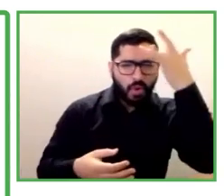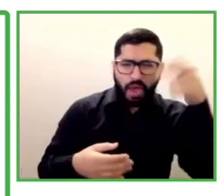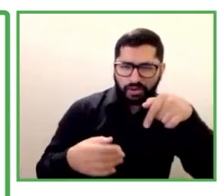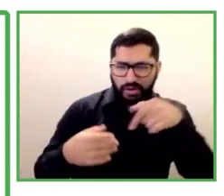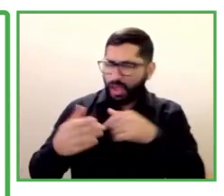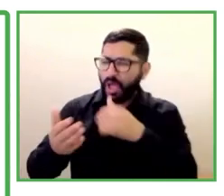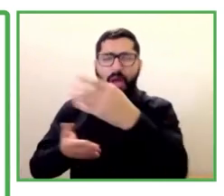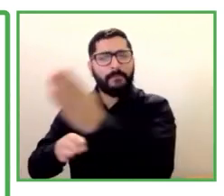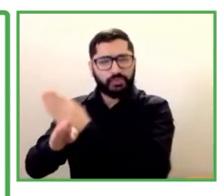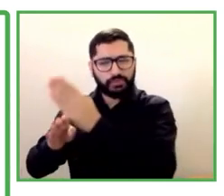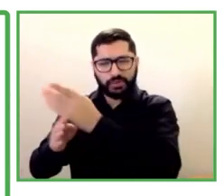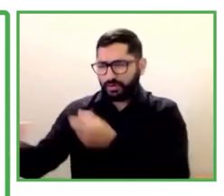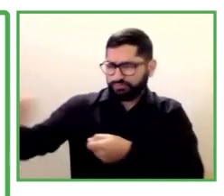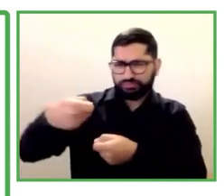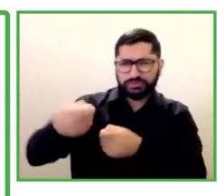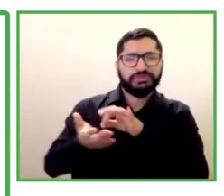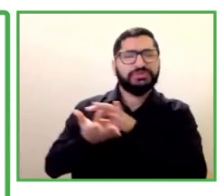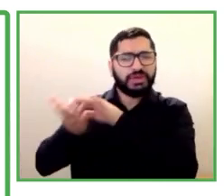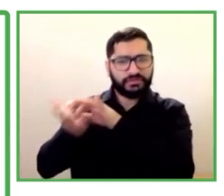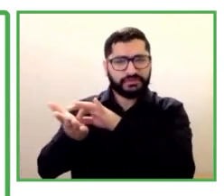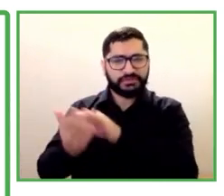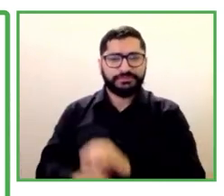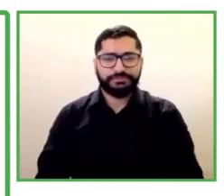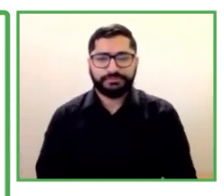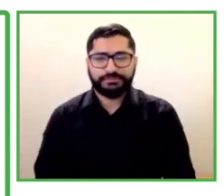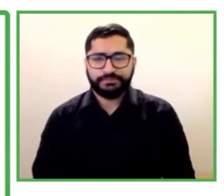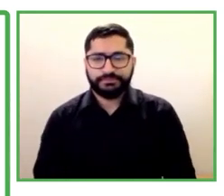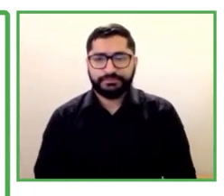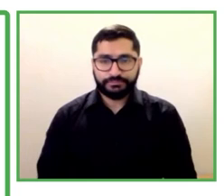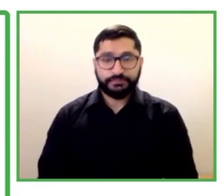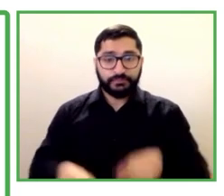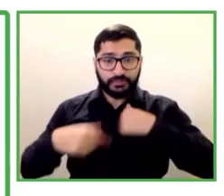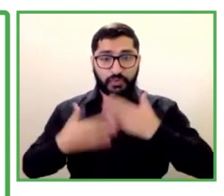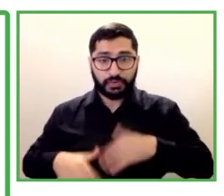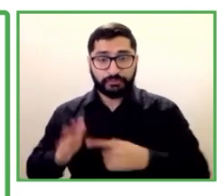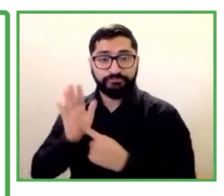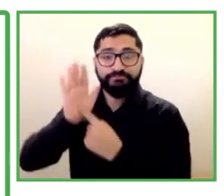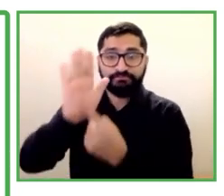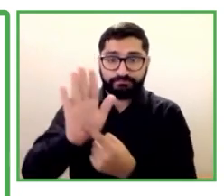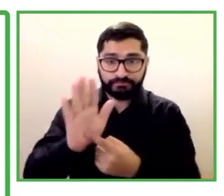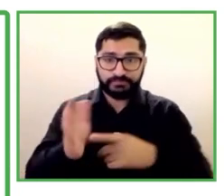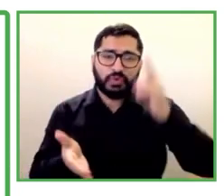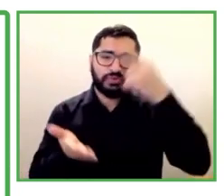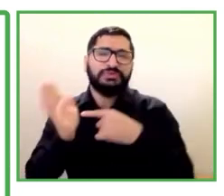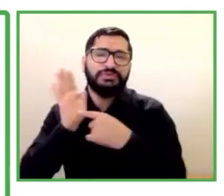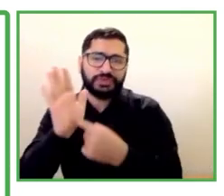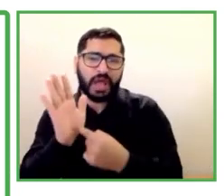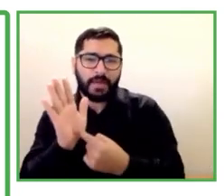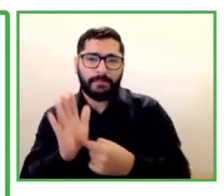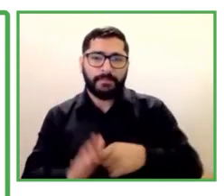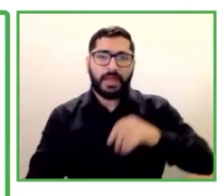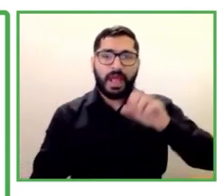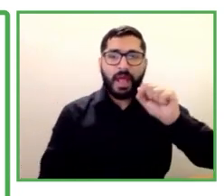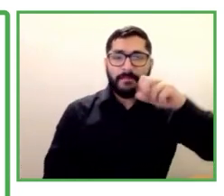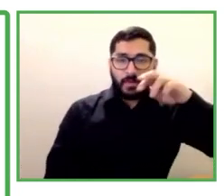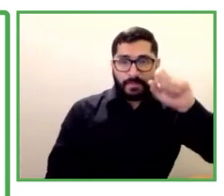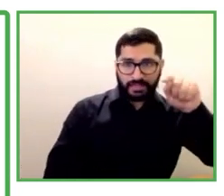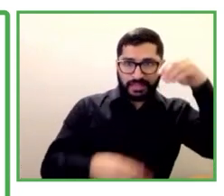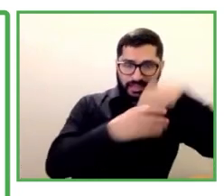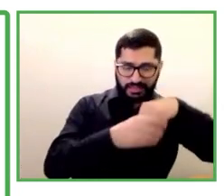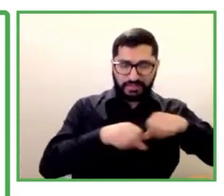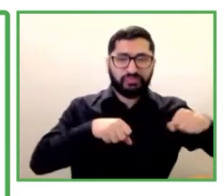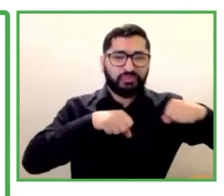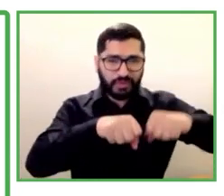Déjenme brevemente compartirles el caso de Walmart. Ayudamos a emplear a más de 900 personas con discapacidad